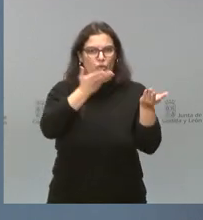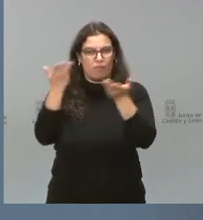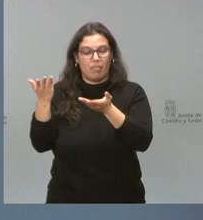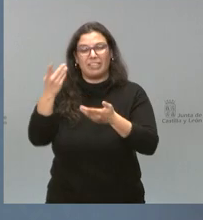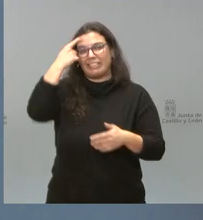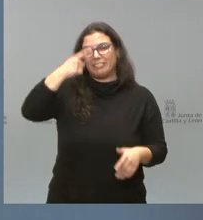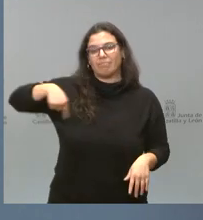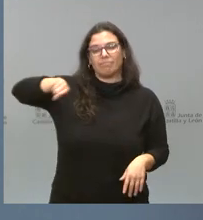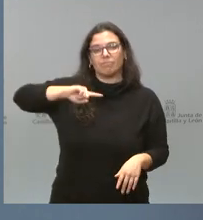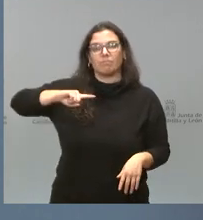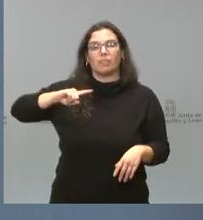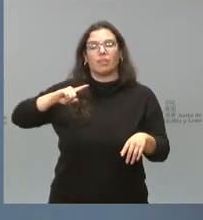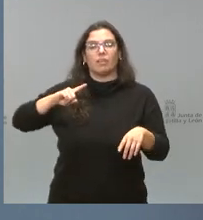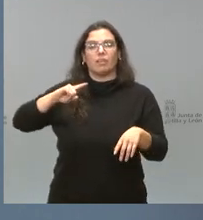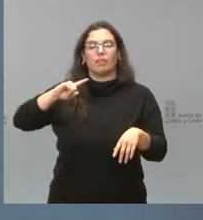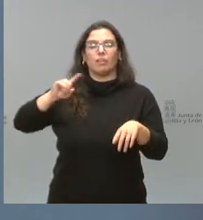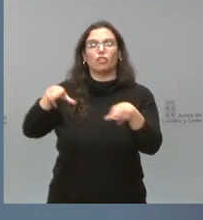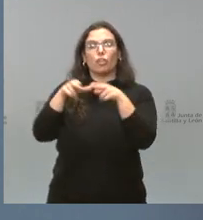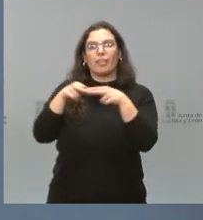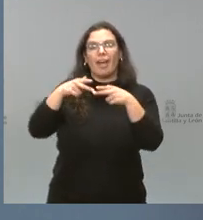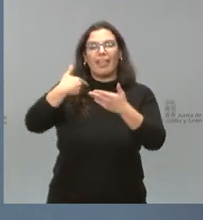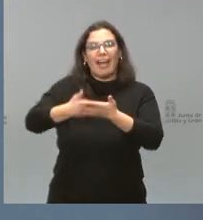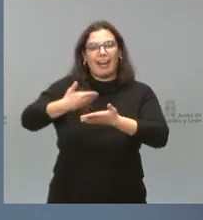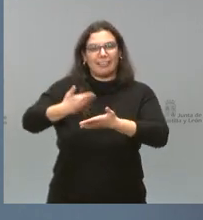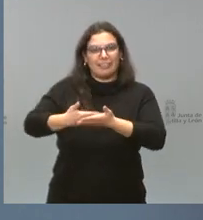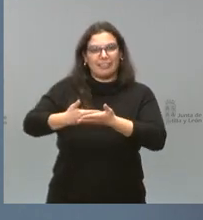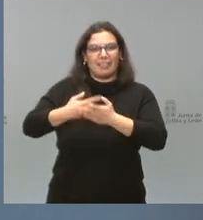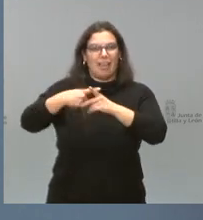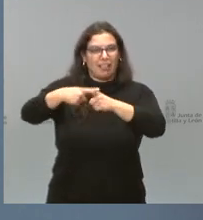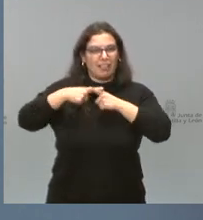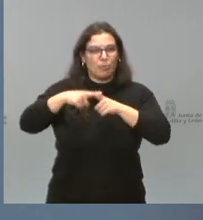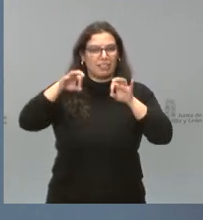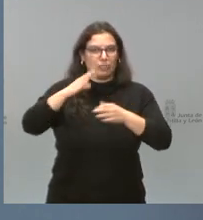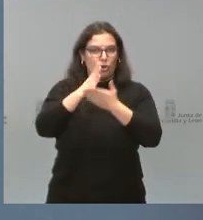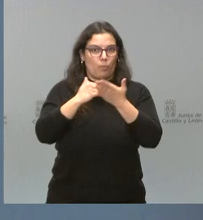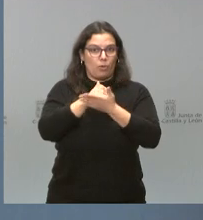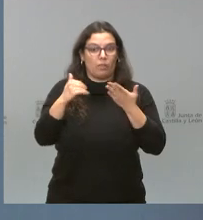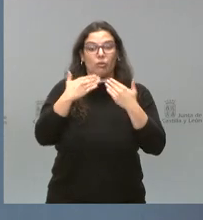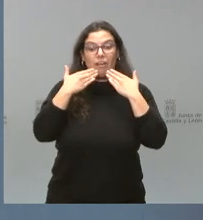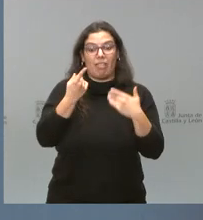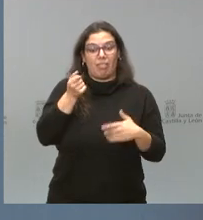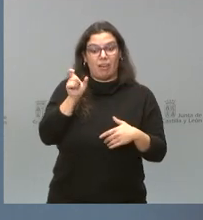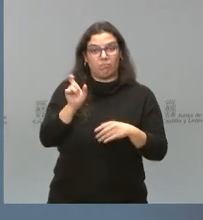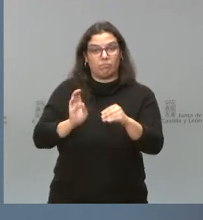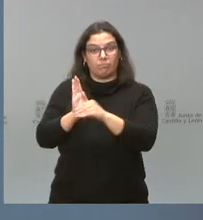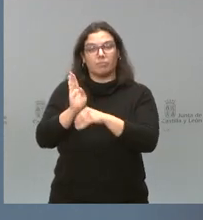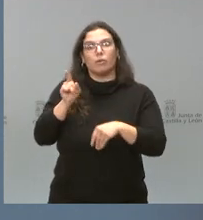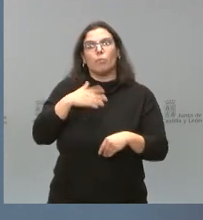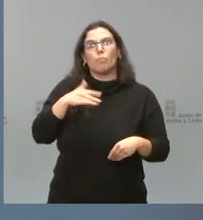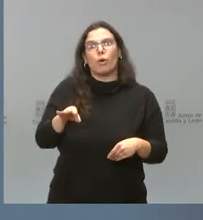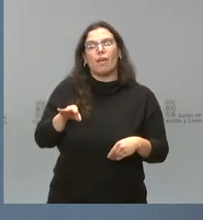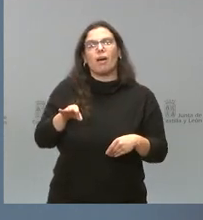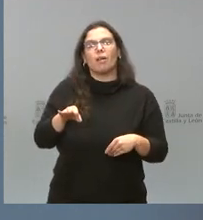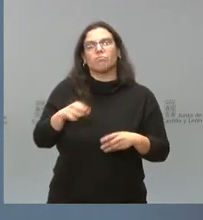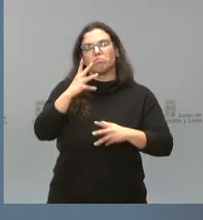esta es la sociedad de garantía recíproca de nuestra comunidad y, a través de este importe, nos va a permitir, calculamos,